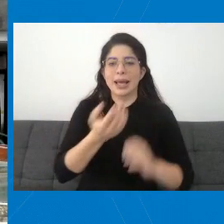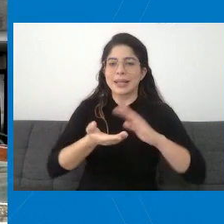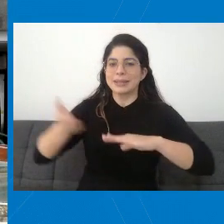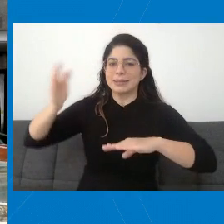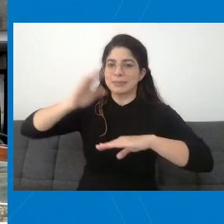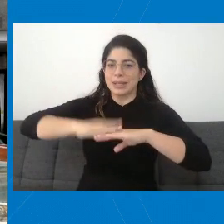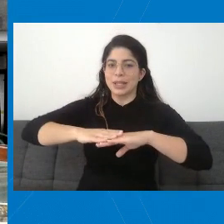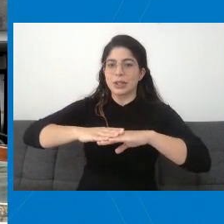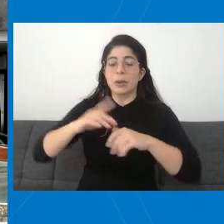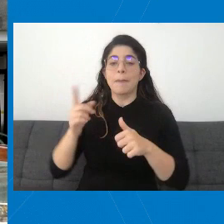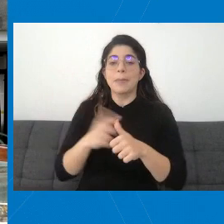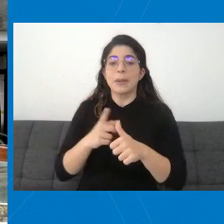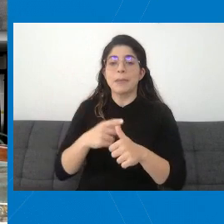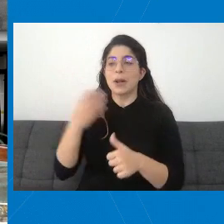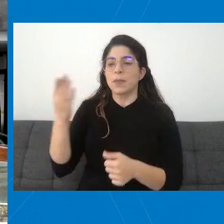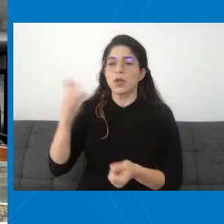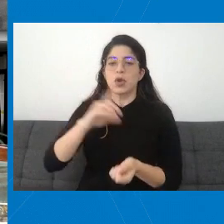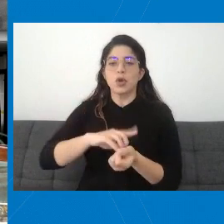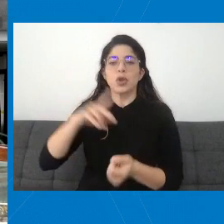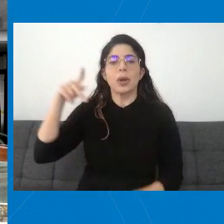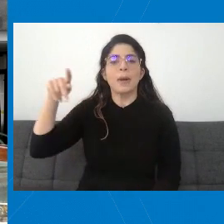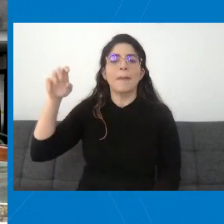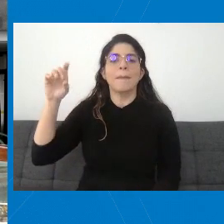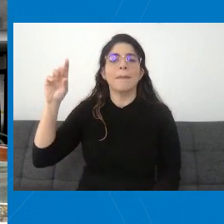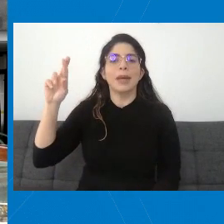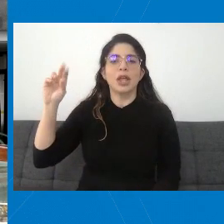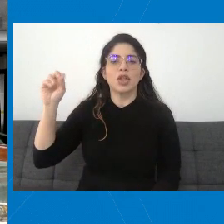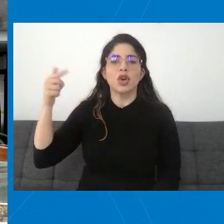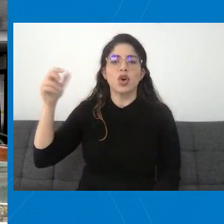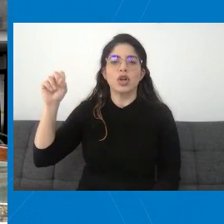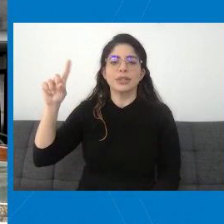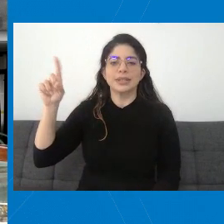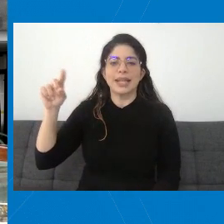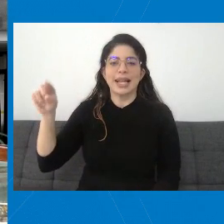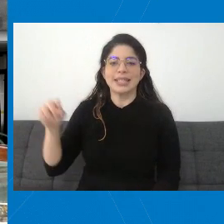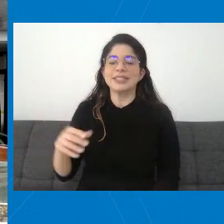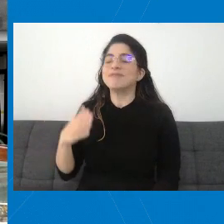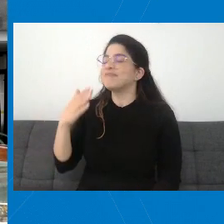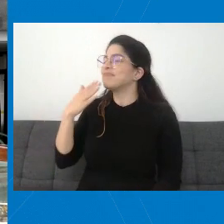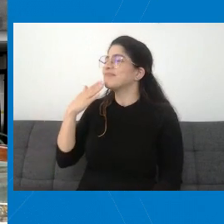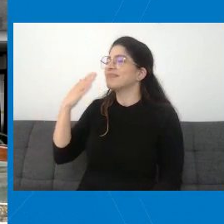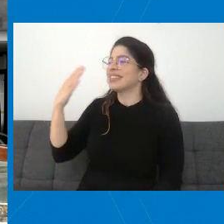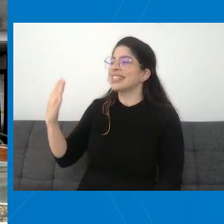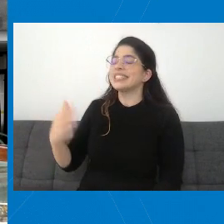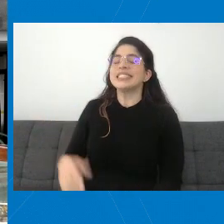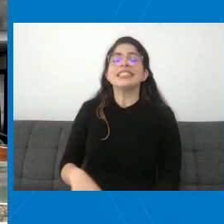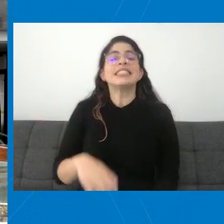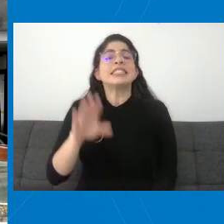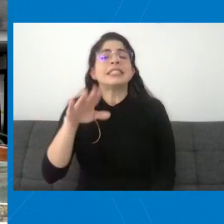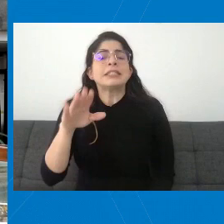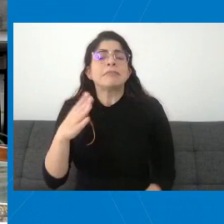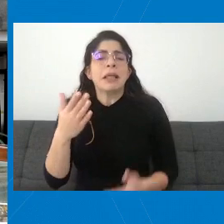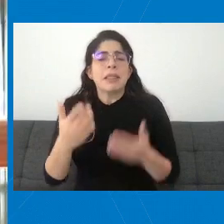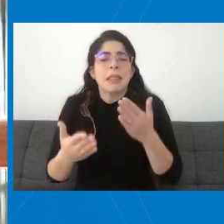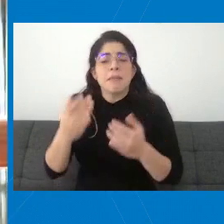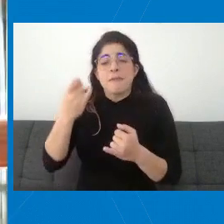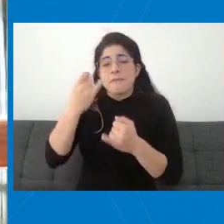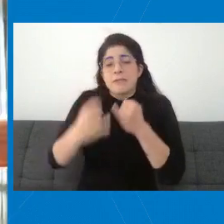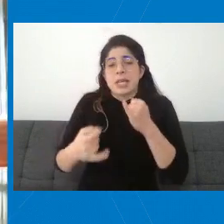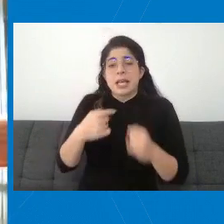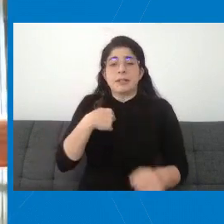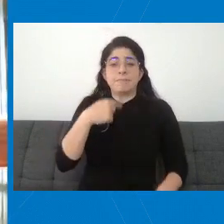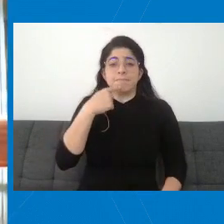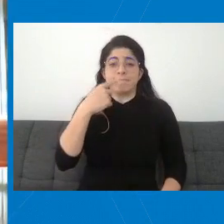Escuchamos primero al doctor Pedro González. Gracias. Tal vez el mensaje final es